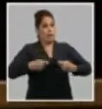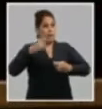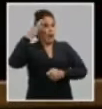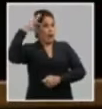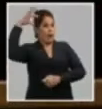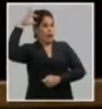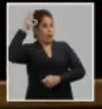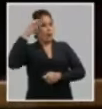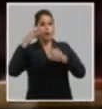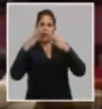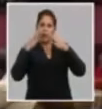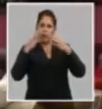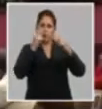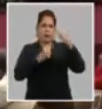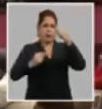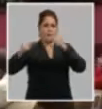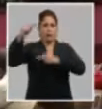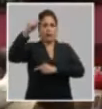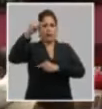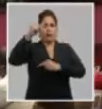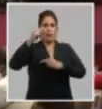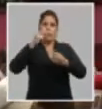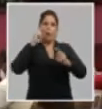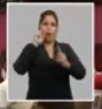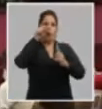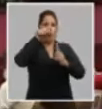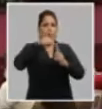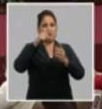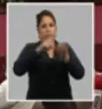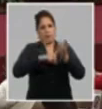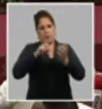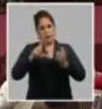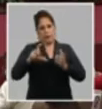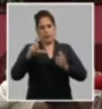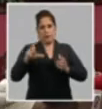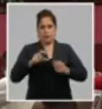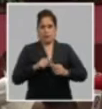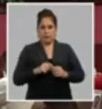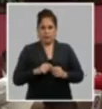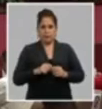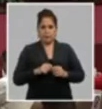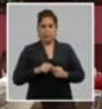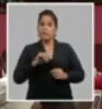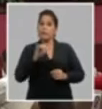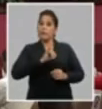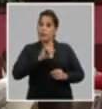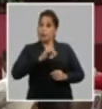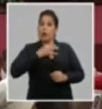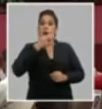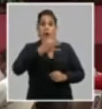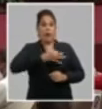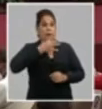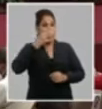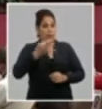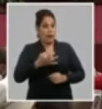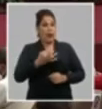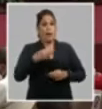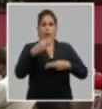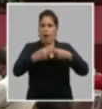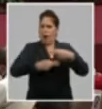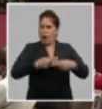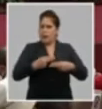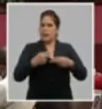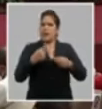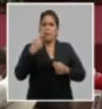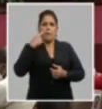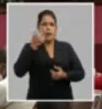constituyen las principales misiones del partido. Igualmente, realiza una acertada